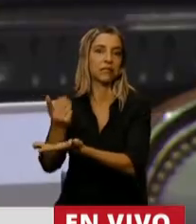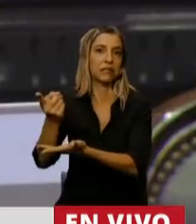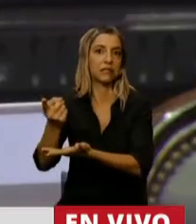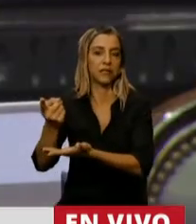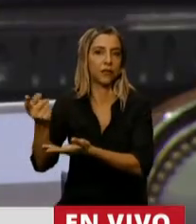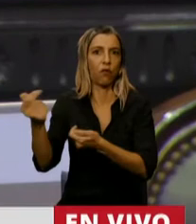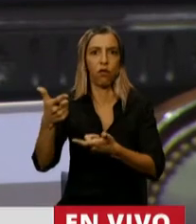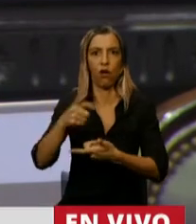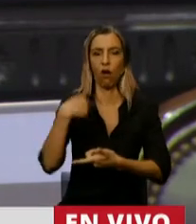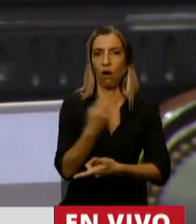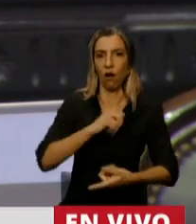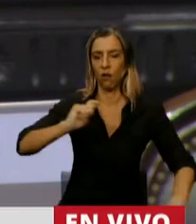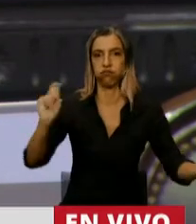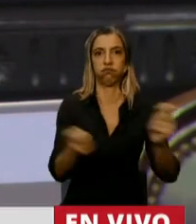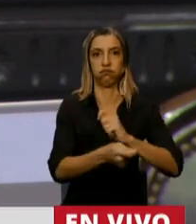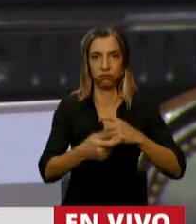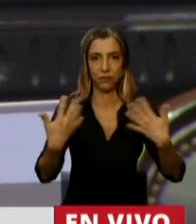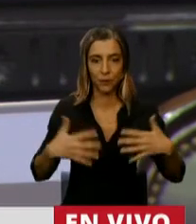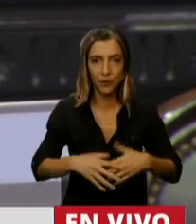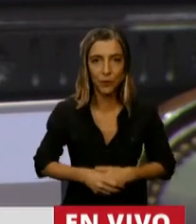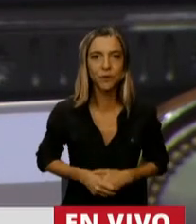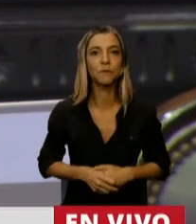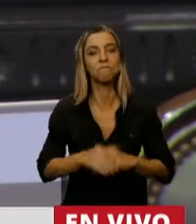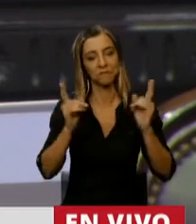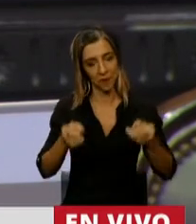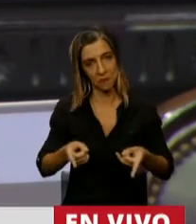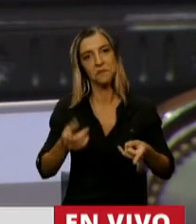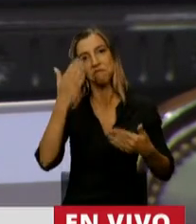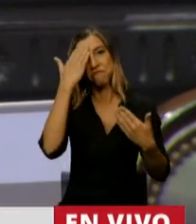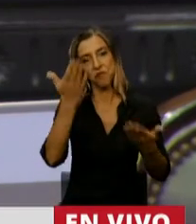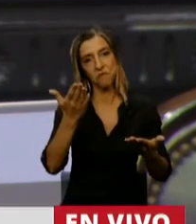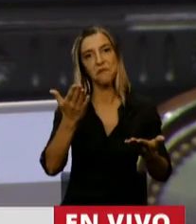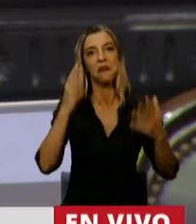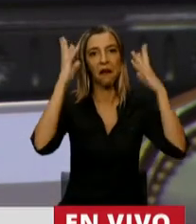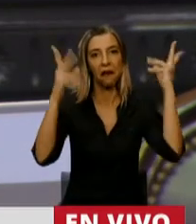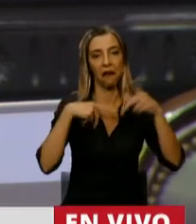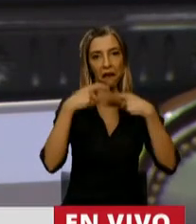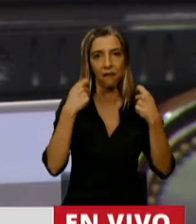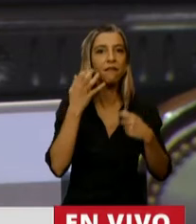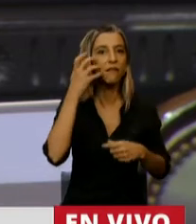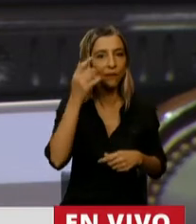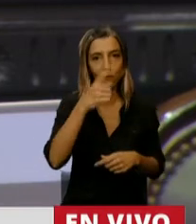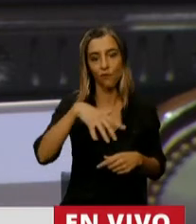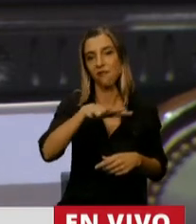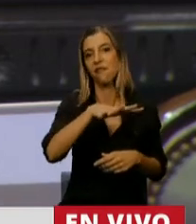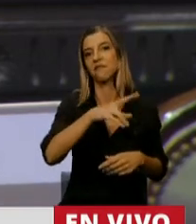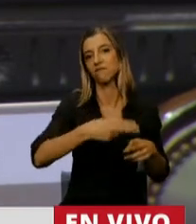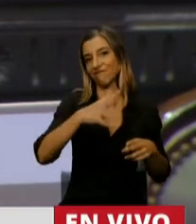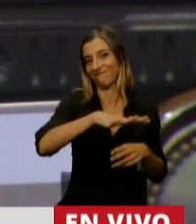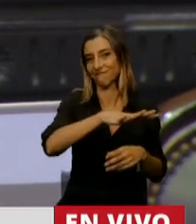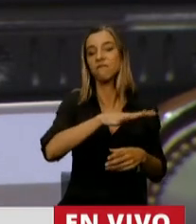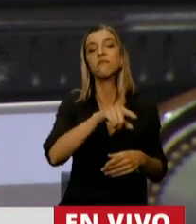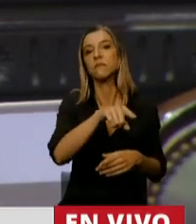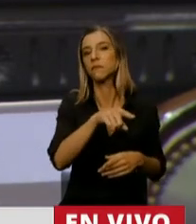Y por supuesto también el homenaje a las abuelas de Plaza de Mayo que con su lucha inclaudicable han hecho que esa